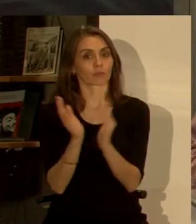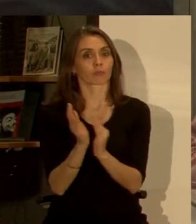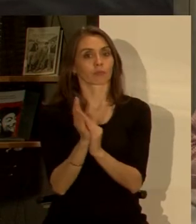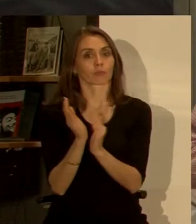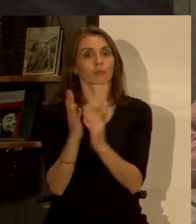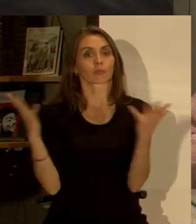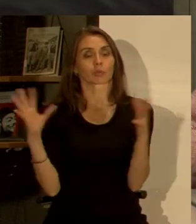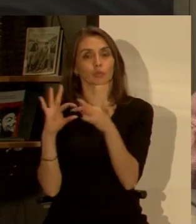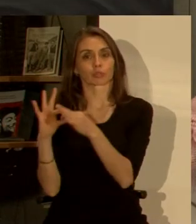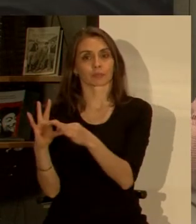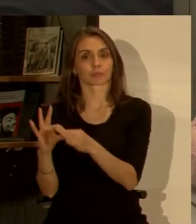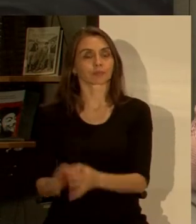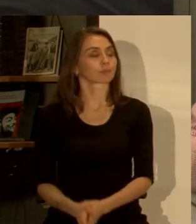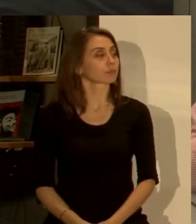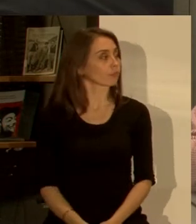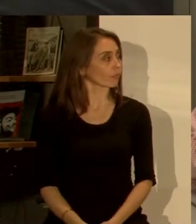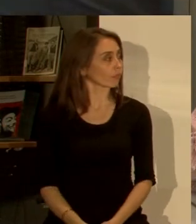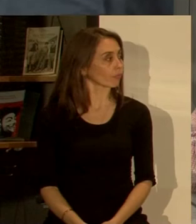Gonzalo